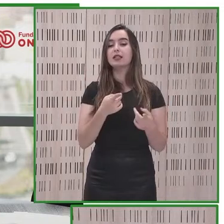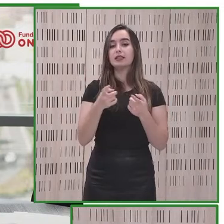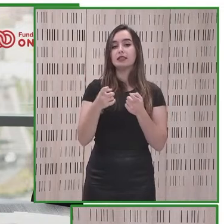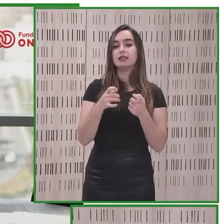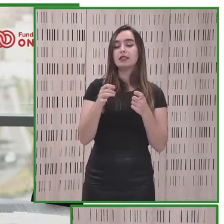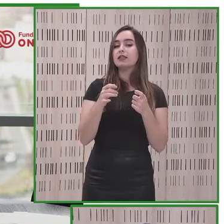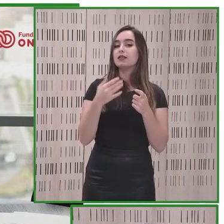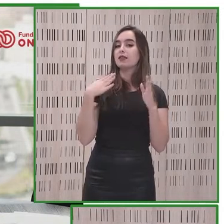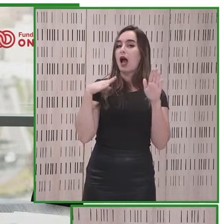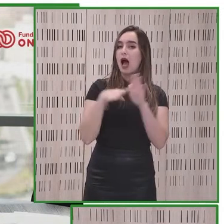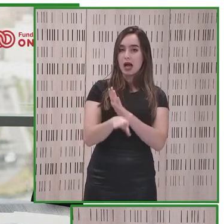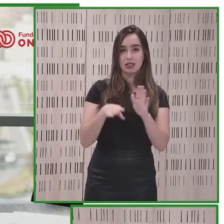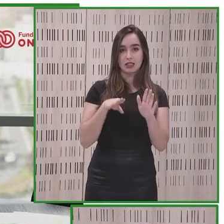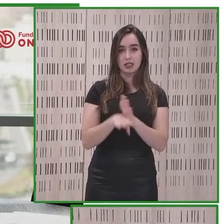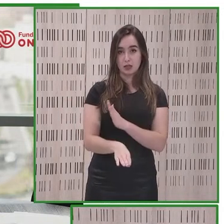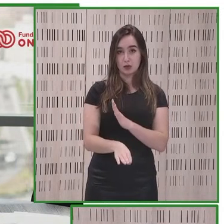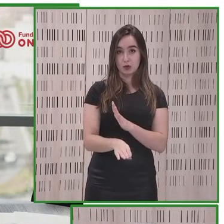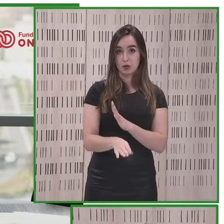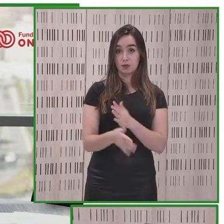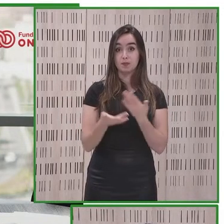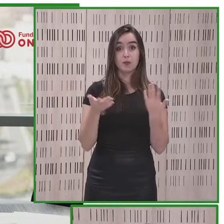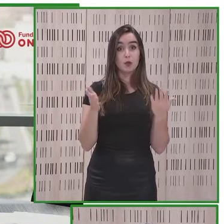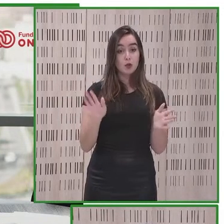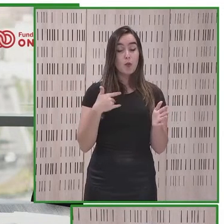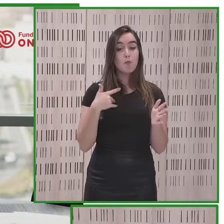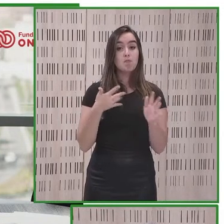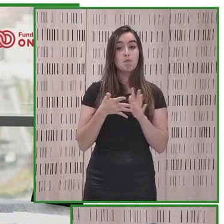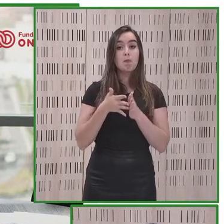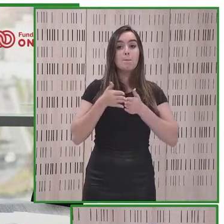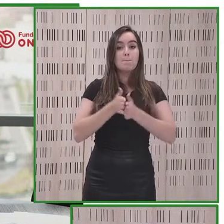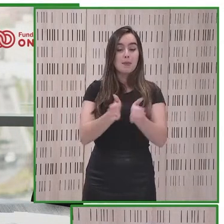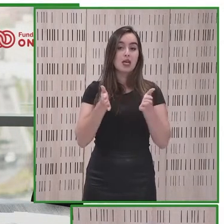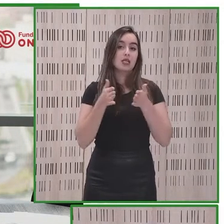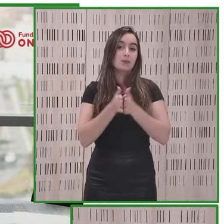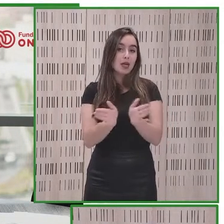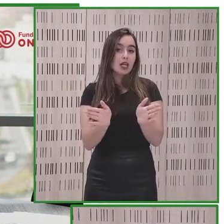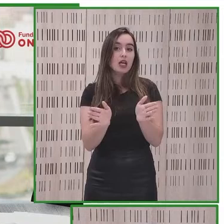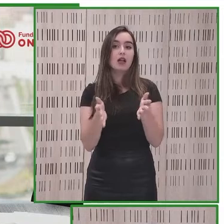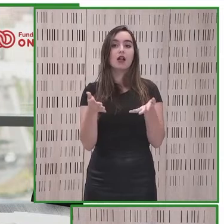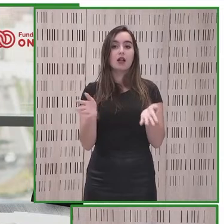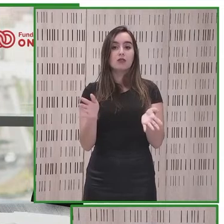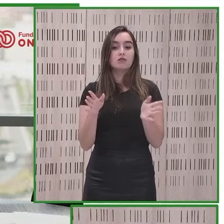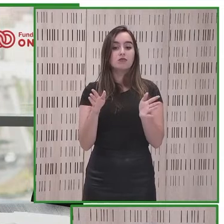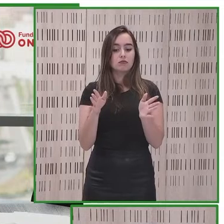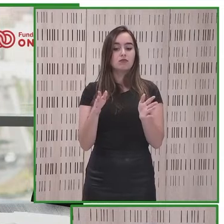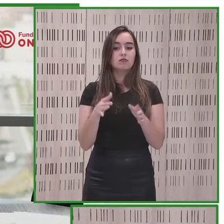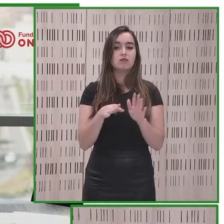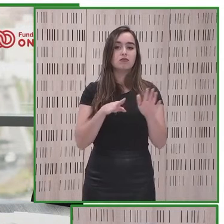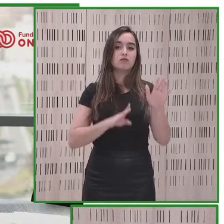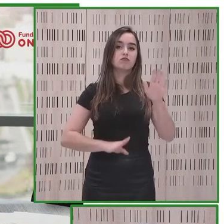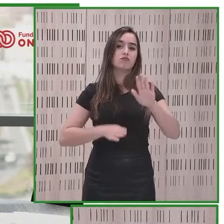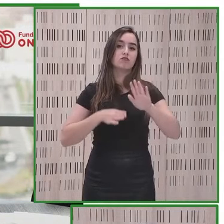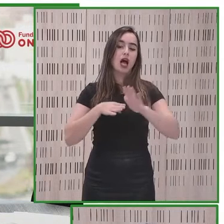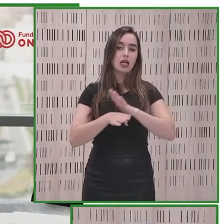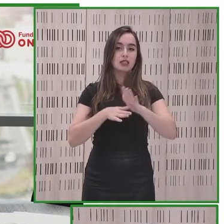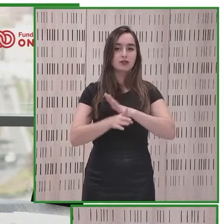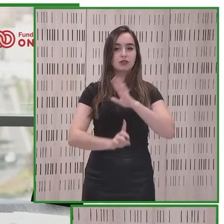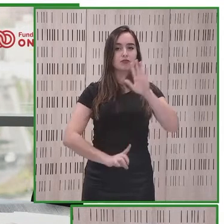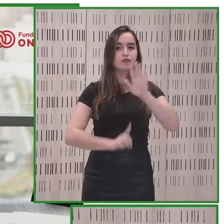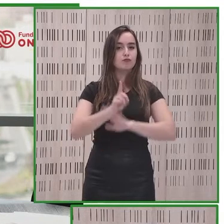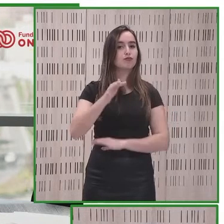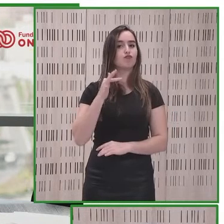accesible y por ende va a significar, como decía antes, un impacto muy positivo a nivel